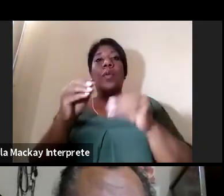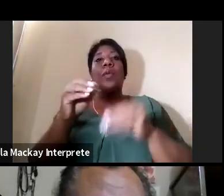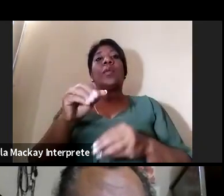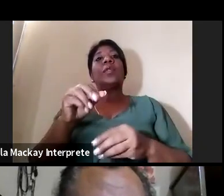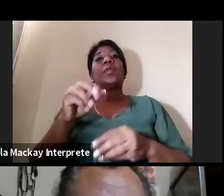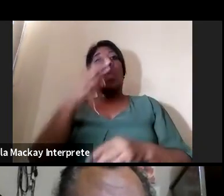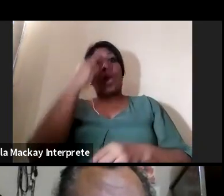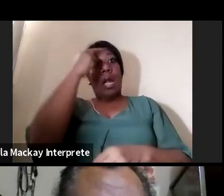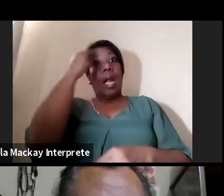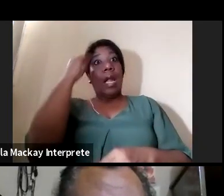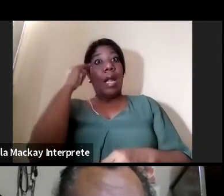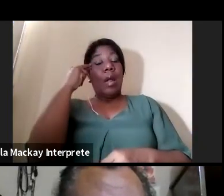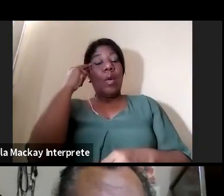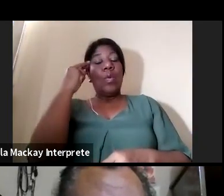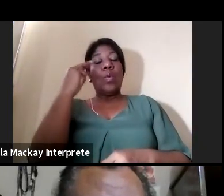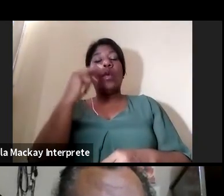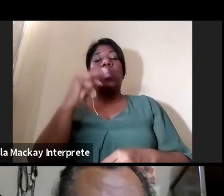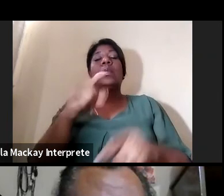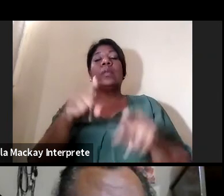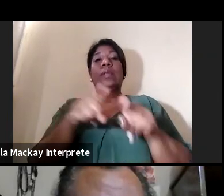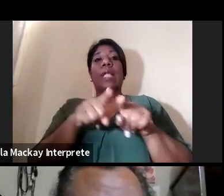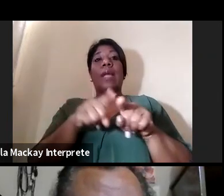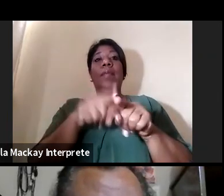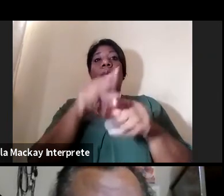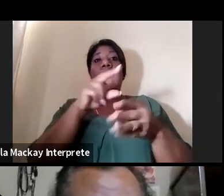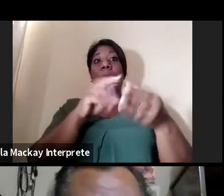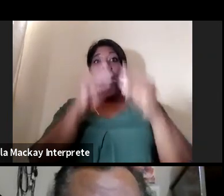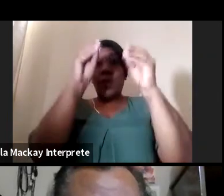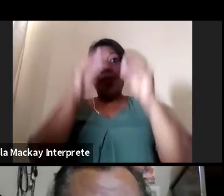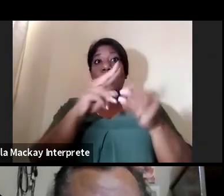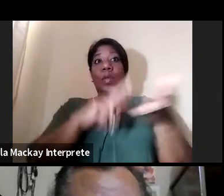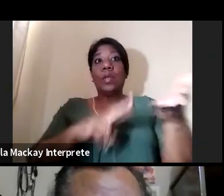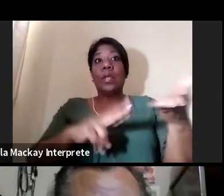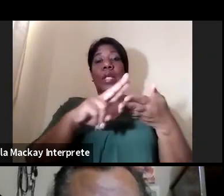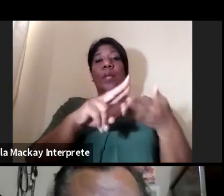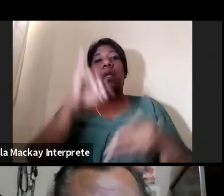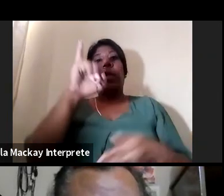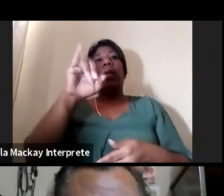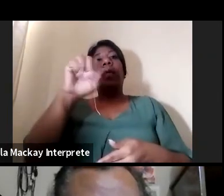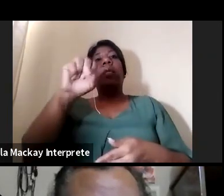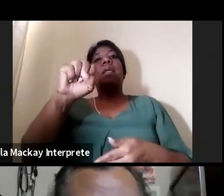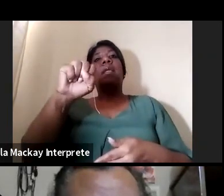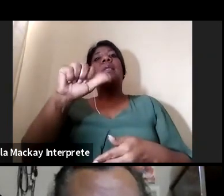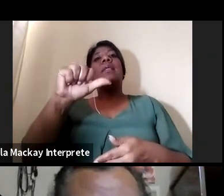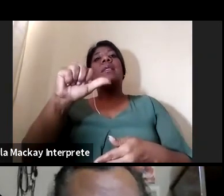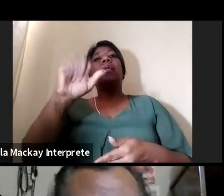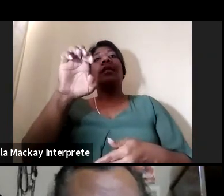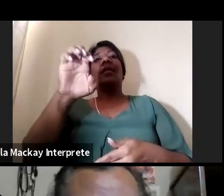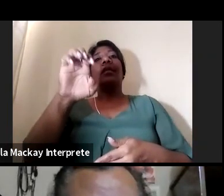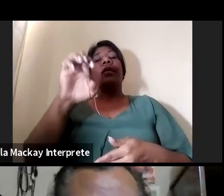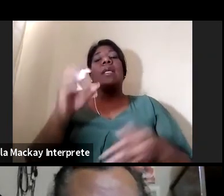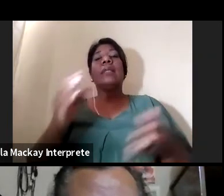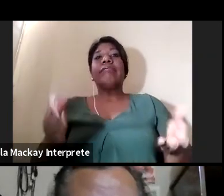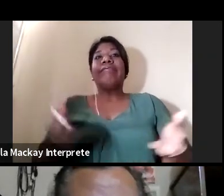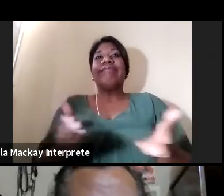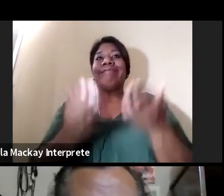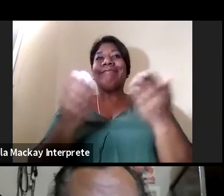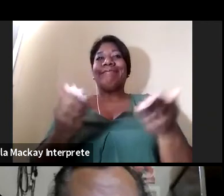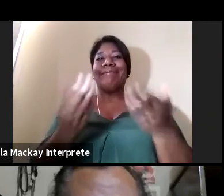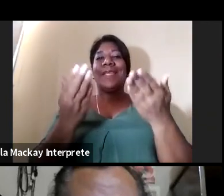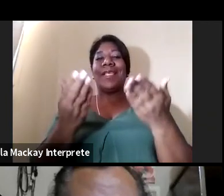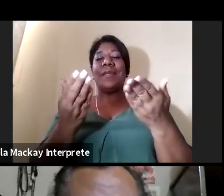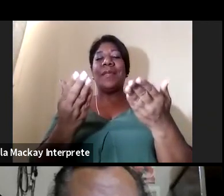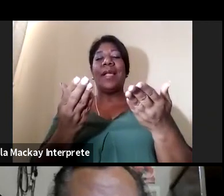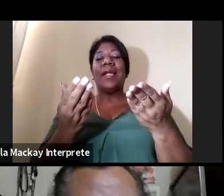nuestra planta también de la universidad y pues exhortándolos a que sigamos adelante